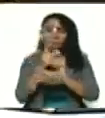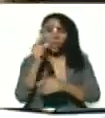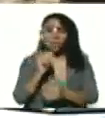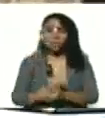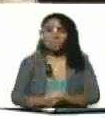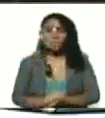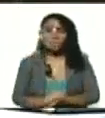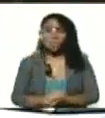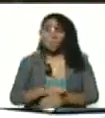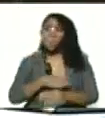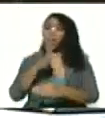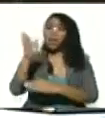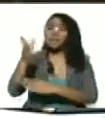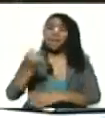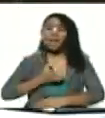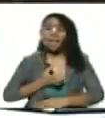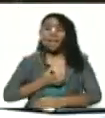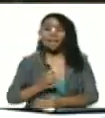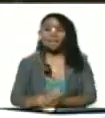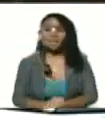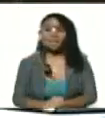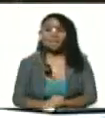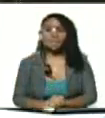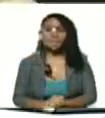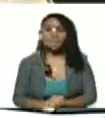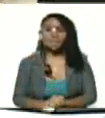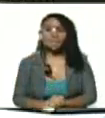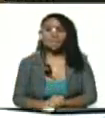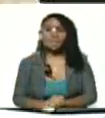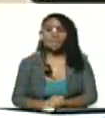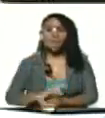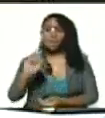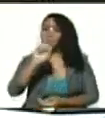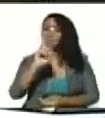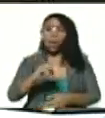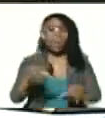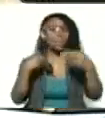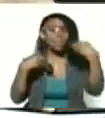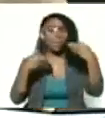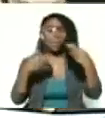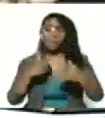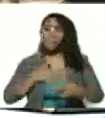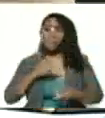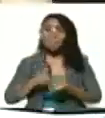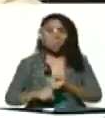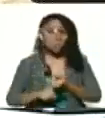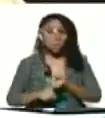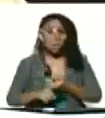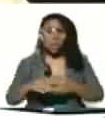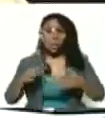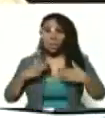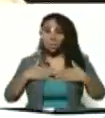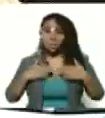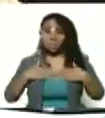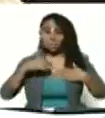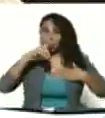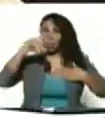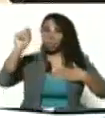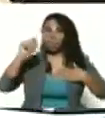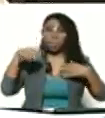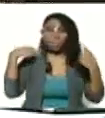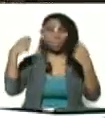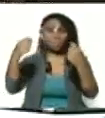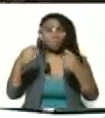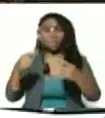candidato por allá de alcalde. No es el papel de Cilia ni es el papel de Nicolás ni el